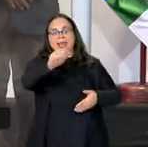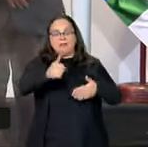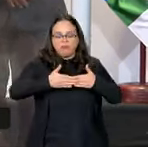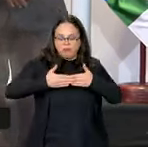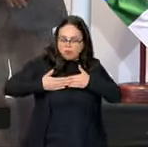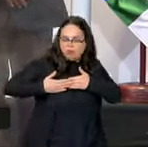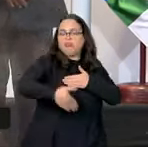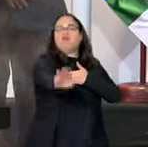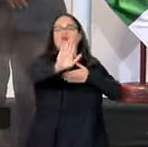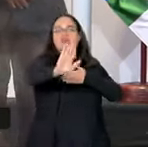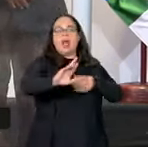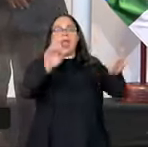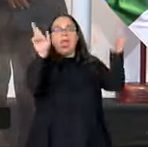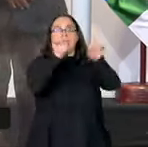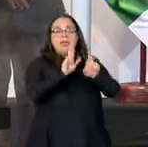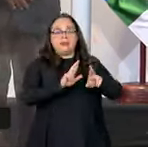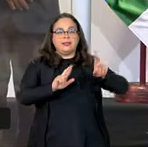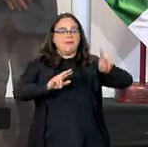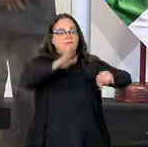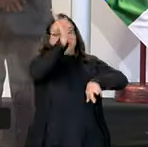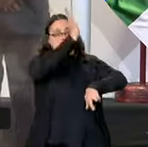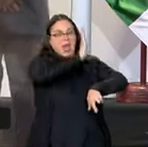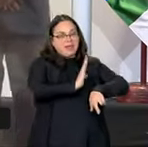relación Brasil-Bolivia.